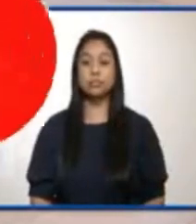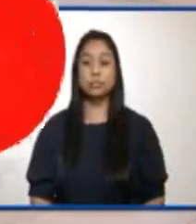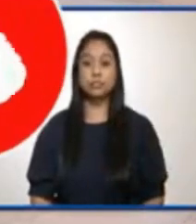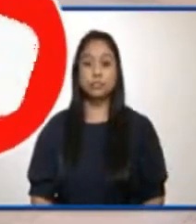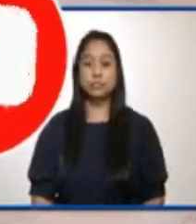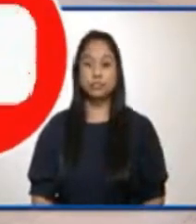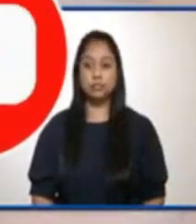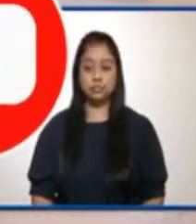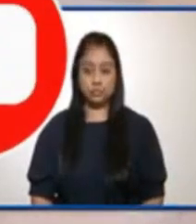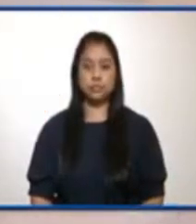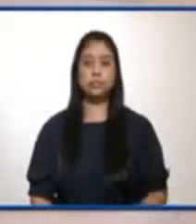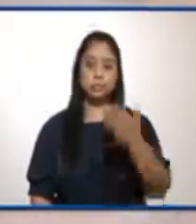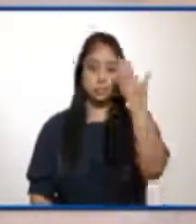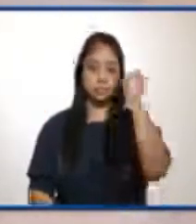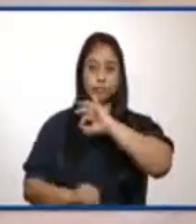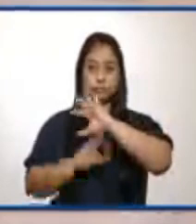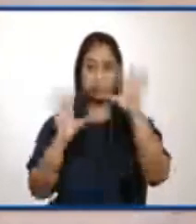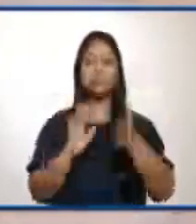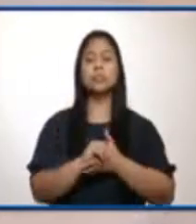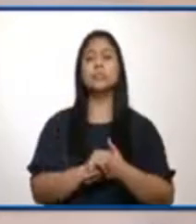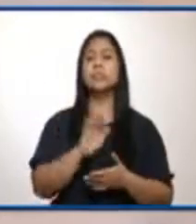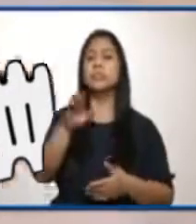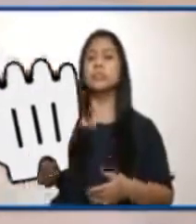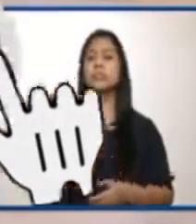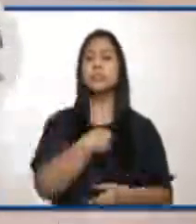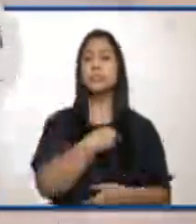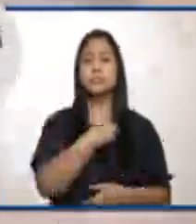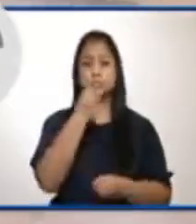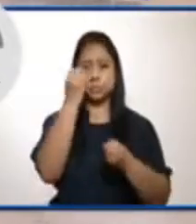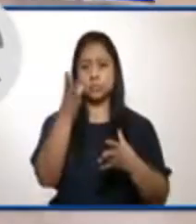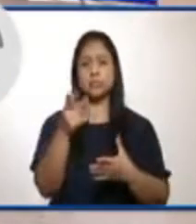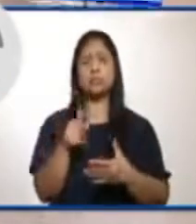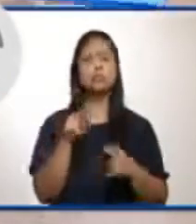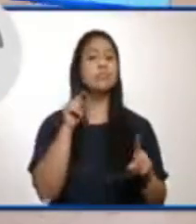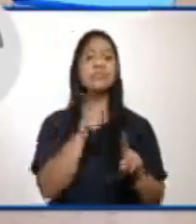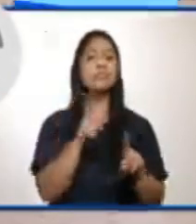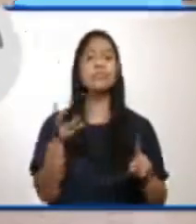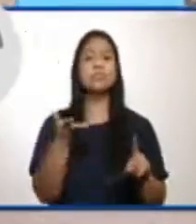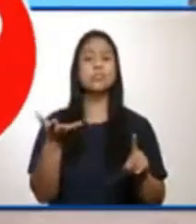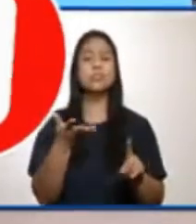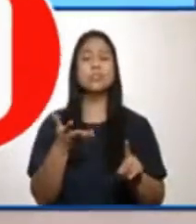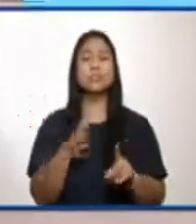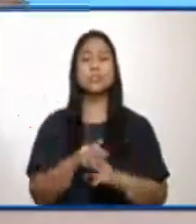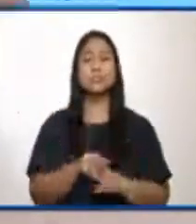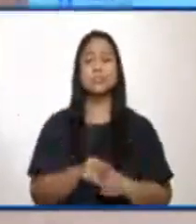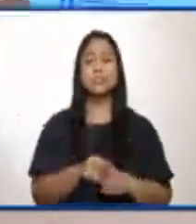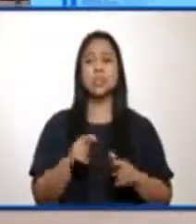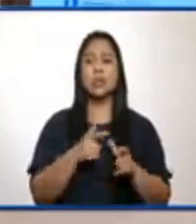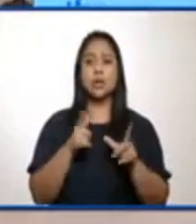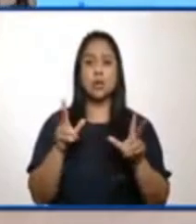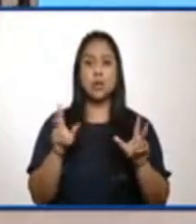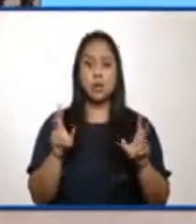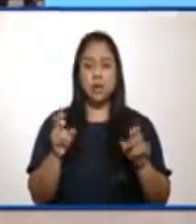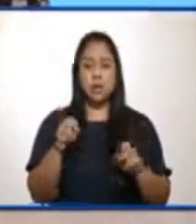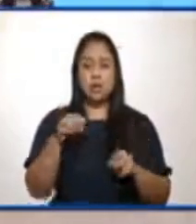Buenos días, ministra, y a todos los presentes. Ministra, bueno, yo quisiera saber qué específicamente está pasando con este mecanismo